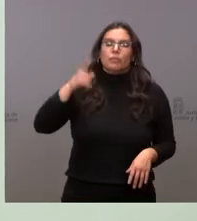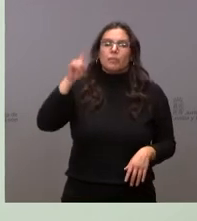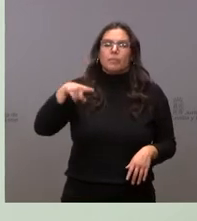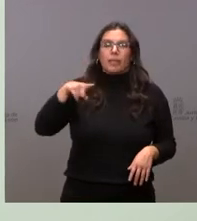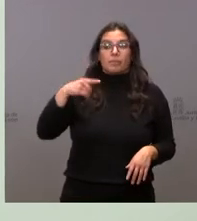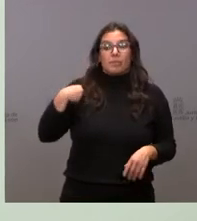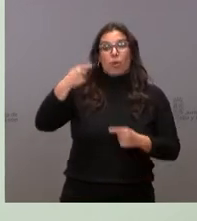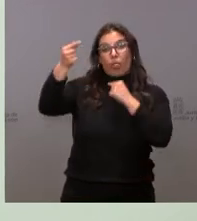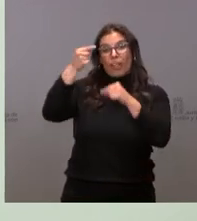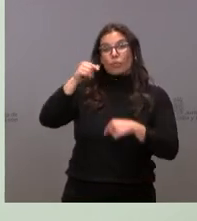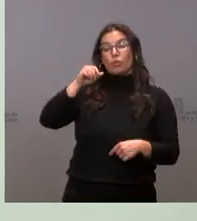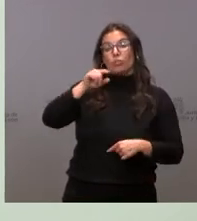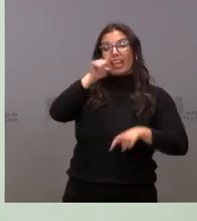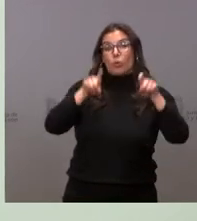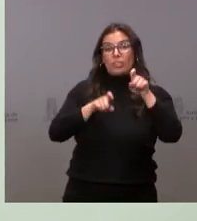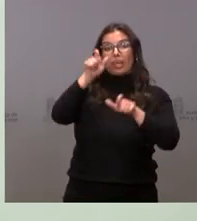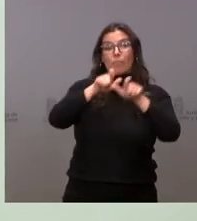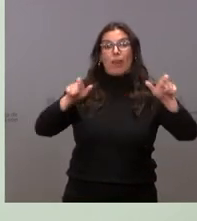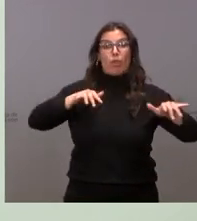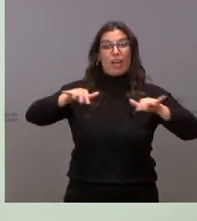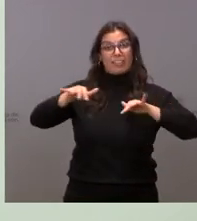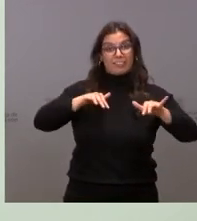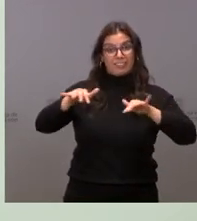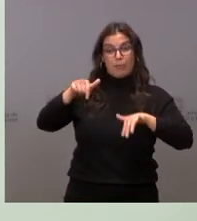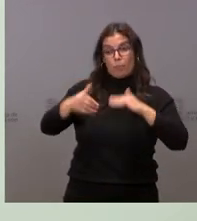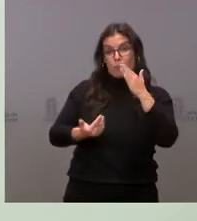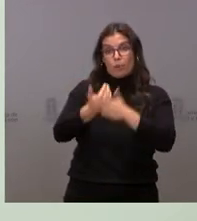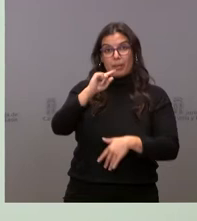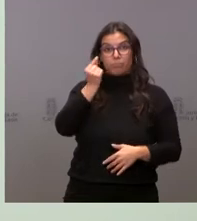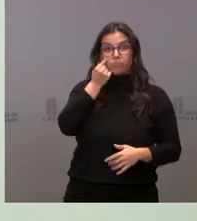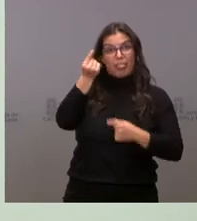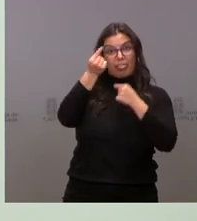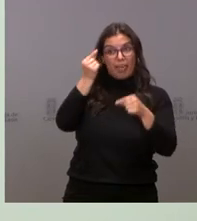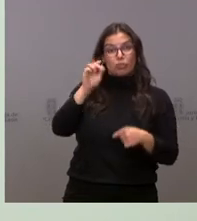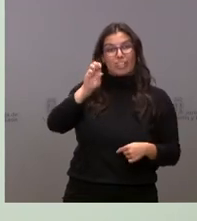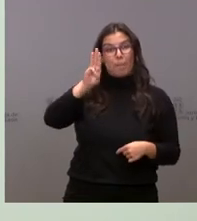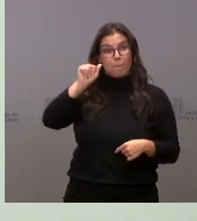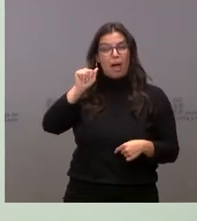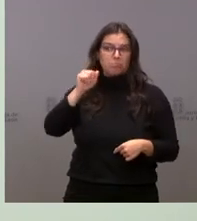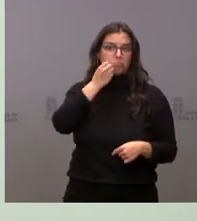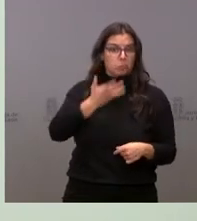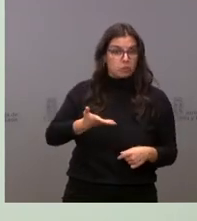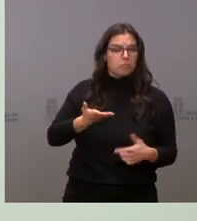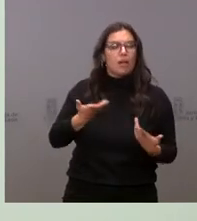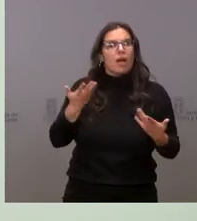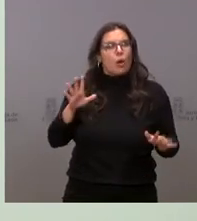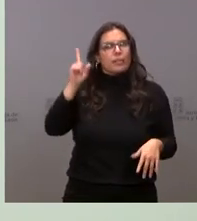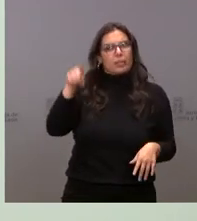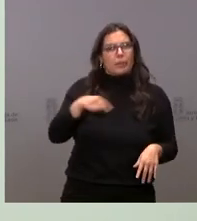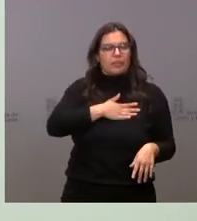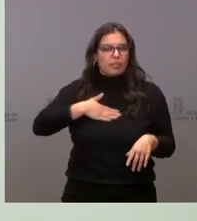de la EPA, de la Encuesta de Población Activa, que hemos conocido en la mañana de hoy. Son buenos datos, aunque también quiero